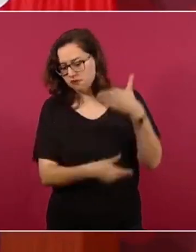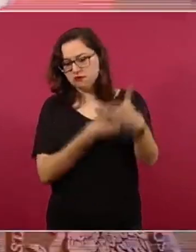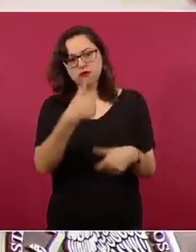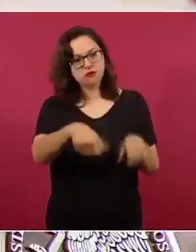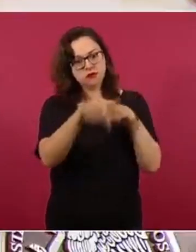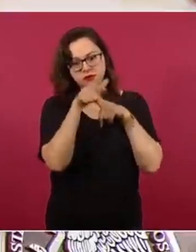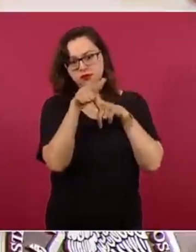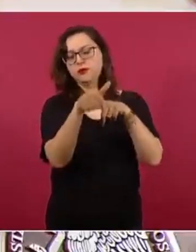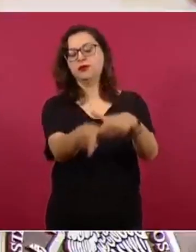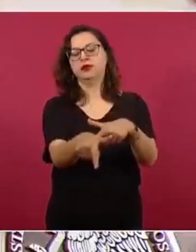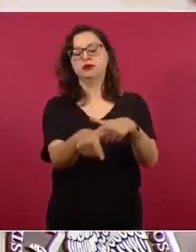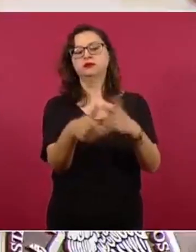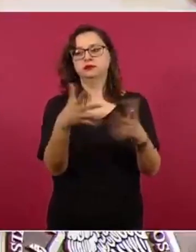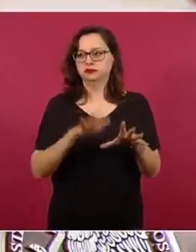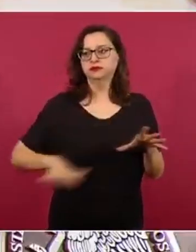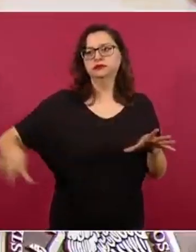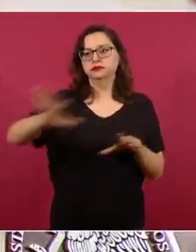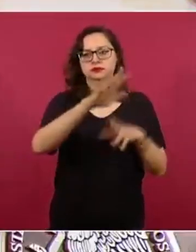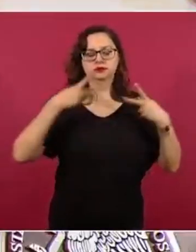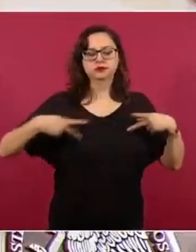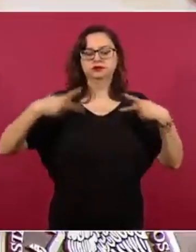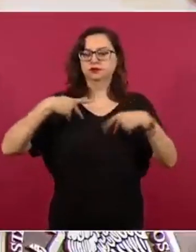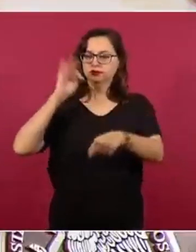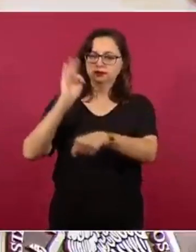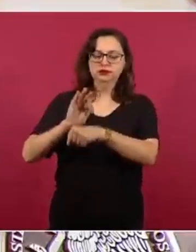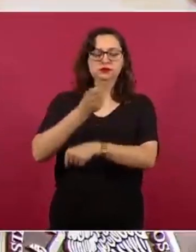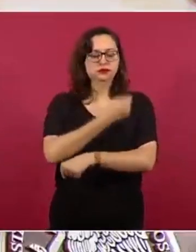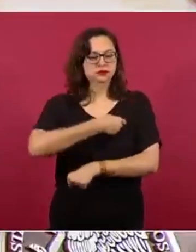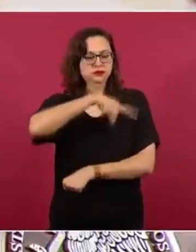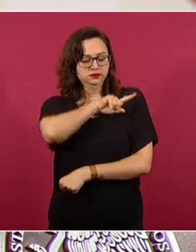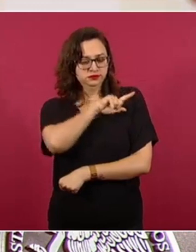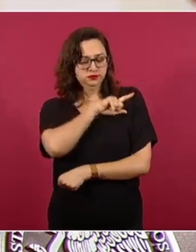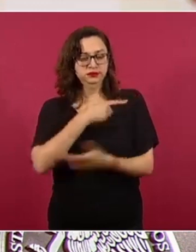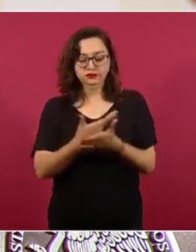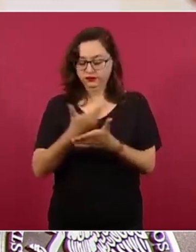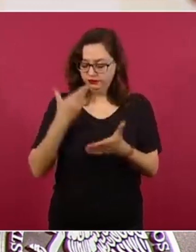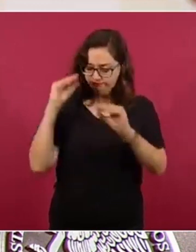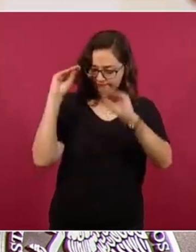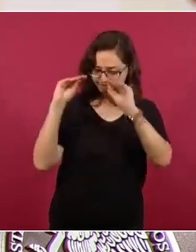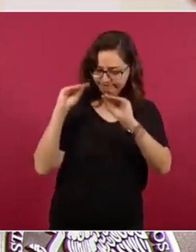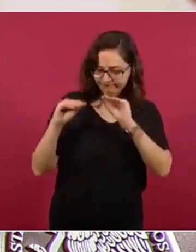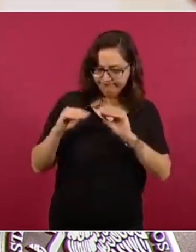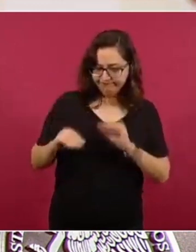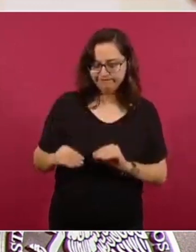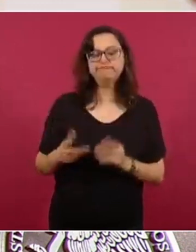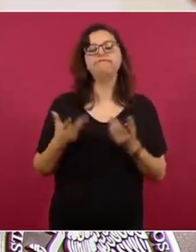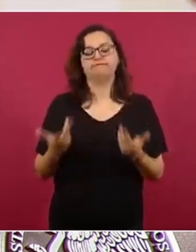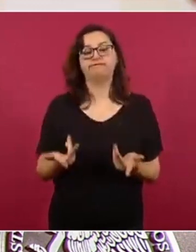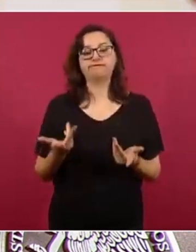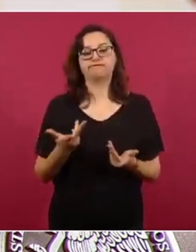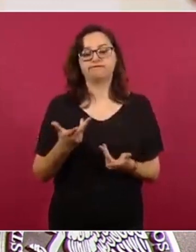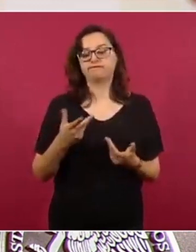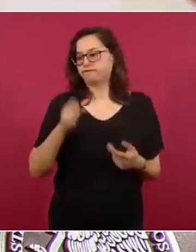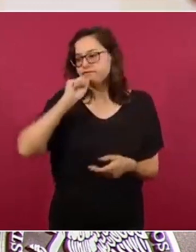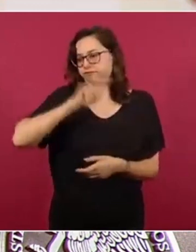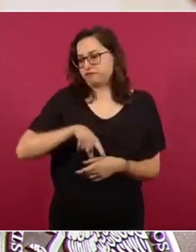de México. Este plan fue diseñado y está siendo implementado por el mismo